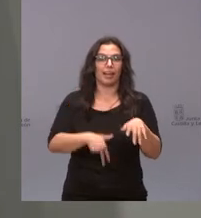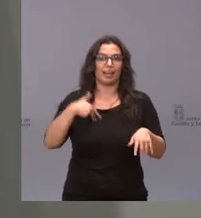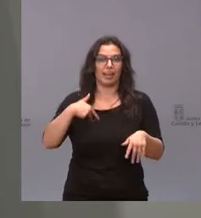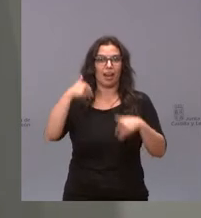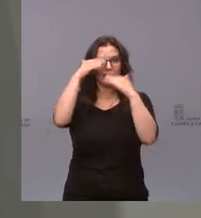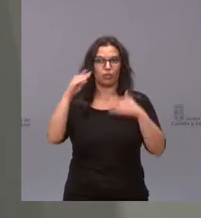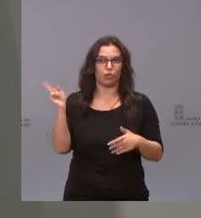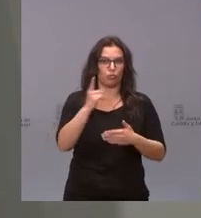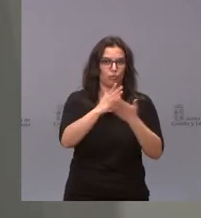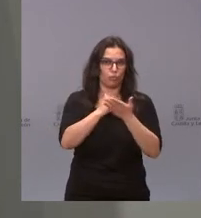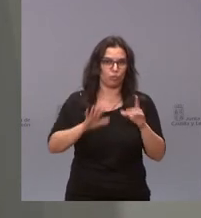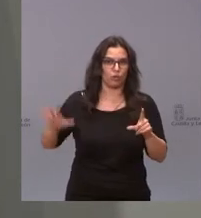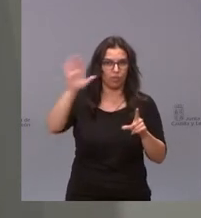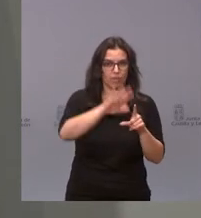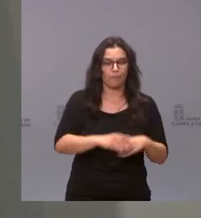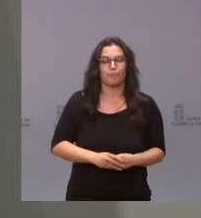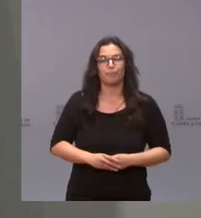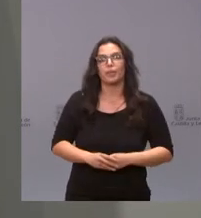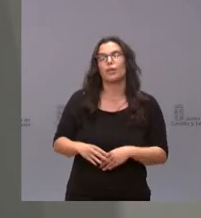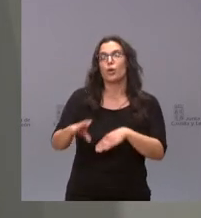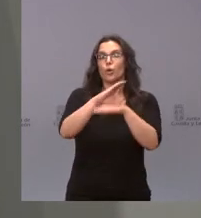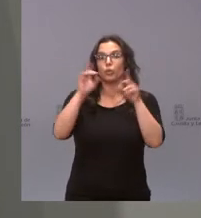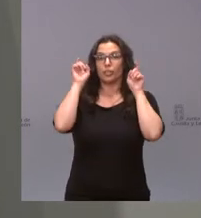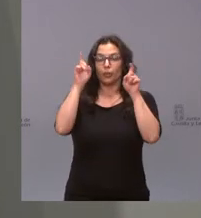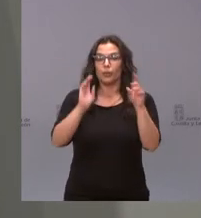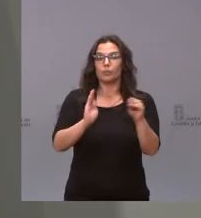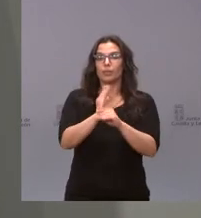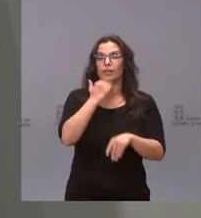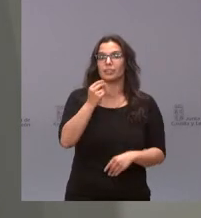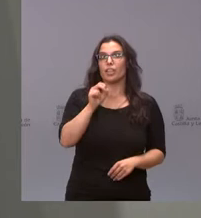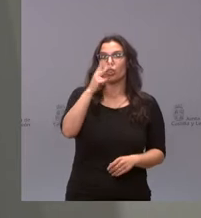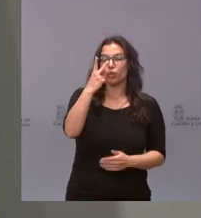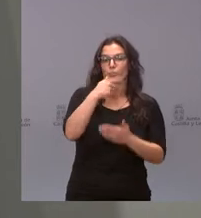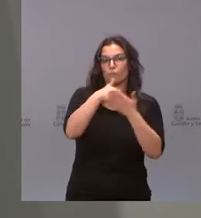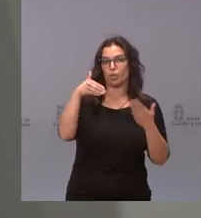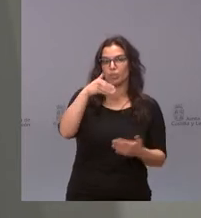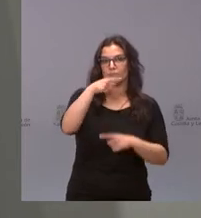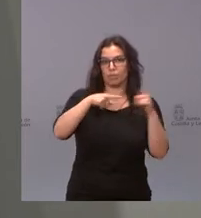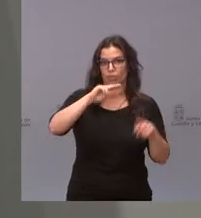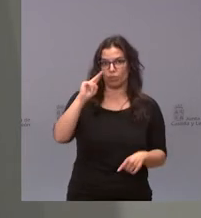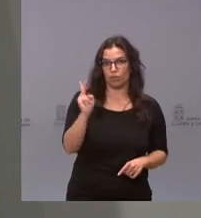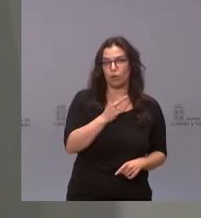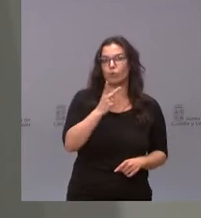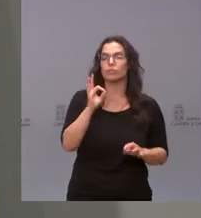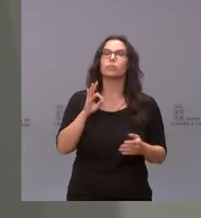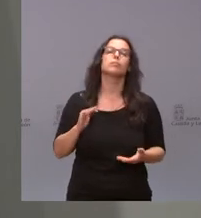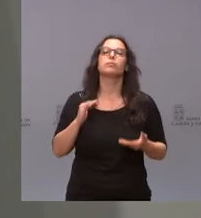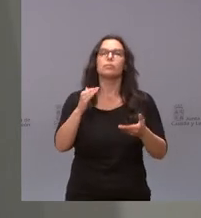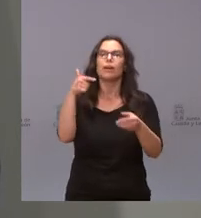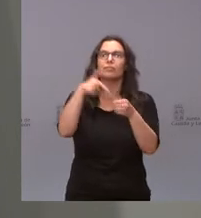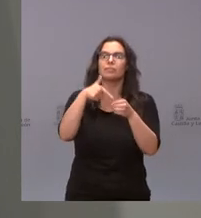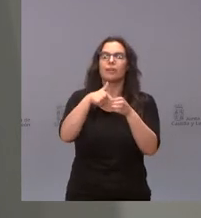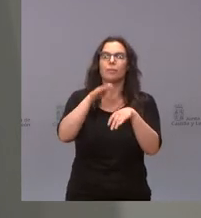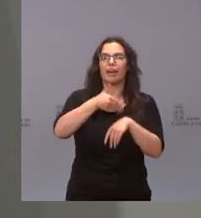La Consejería de Educación invierte casi 2 millones y medio de euros en suministrar gasóleo para la